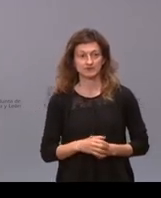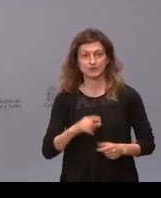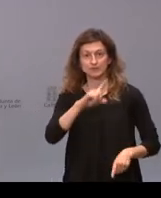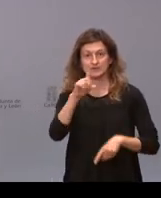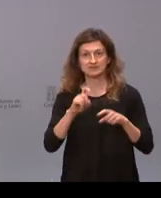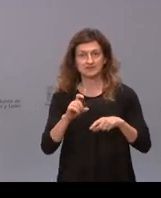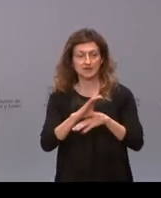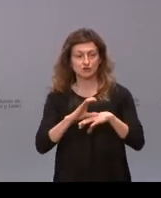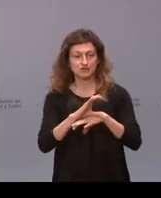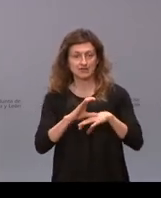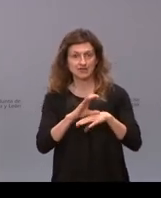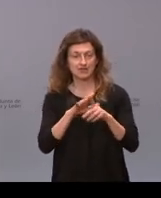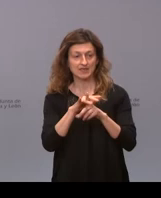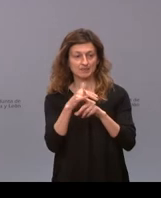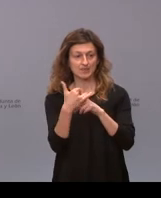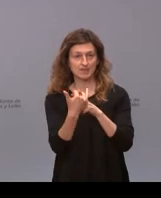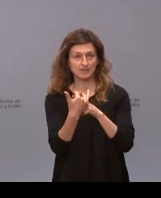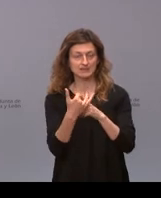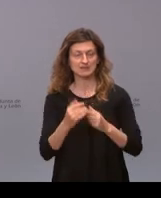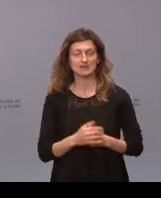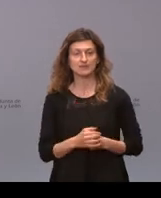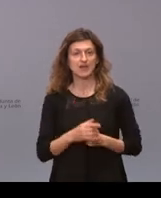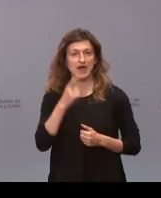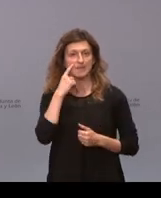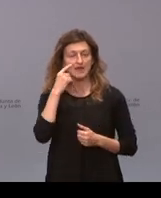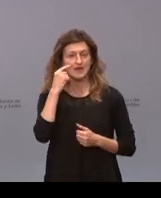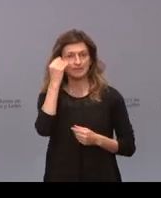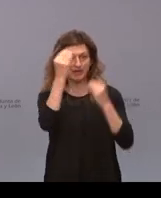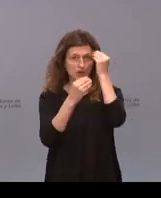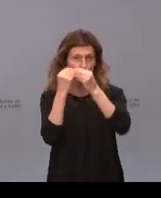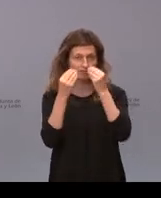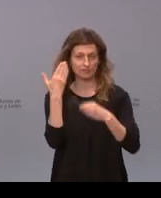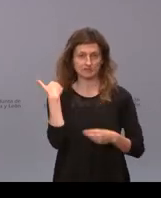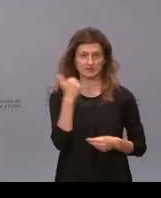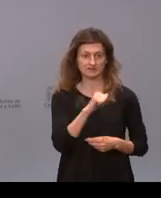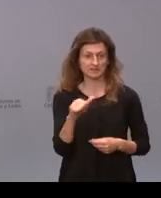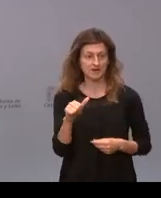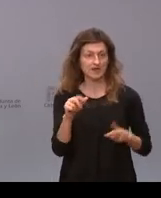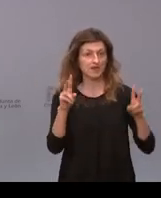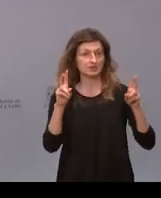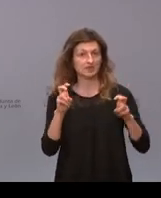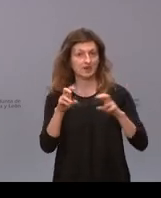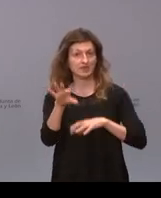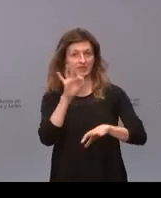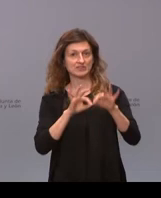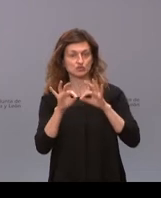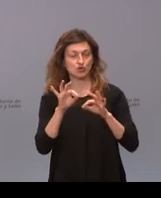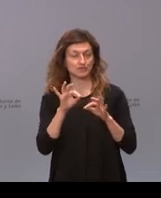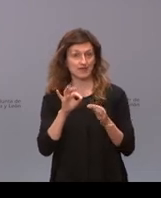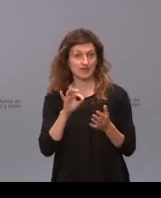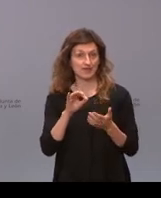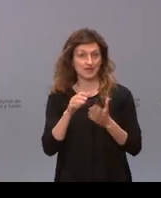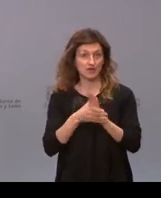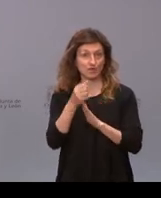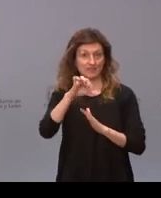consejero de medio ambiente yo le quería pedir una valoración que quedó pendiente la semana pasada sobre la decisión de la confederación hidrográfica del Duero